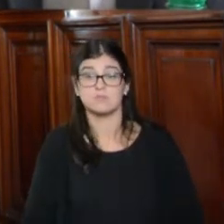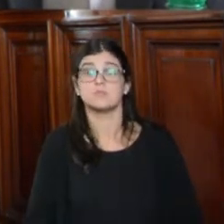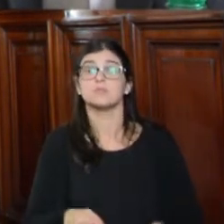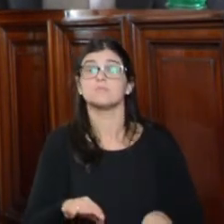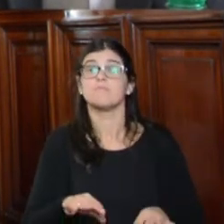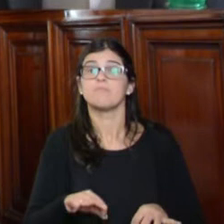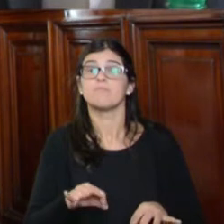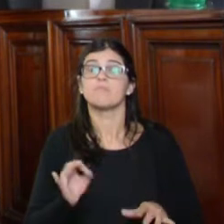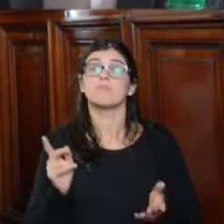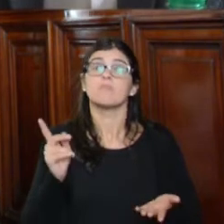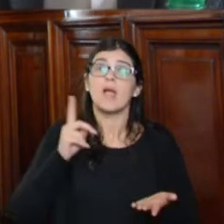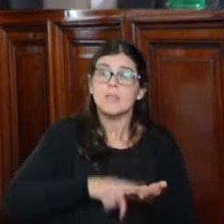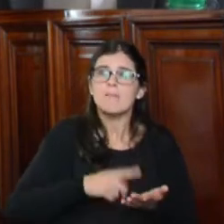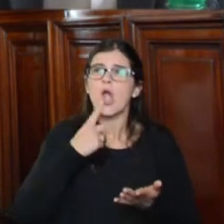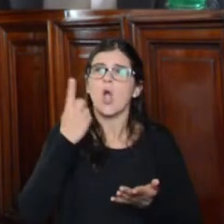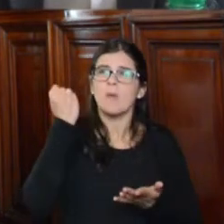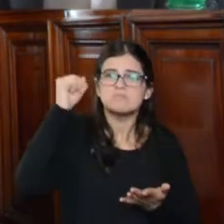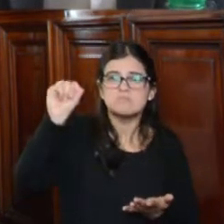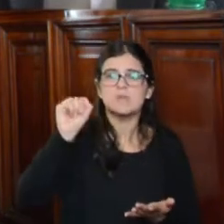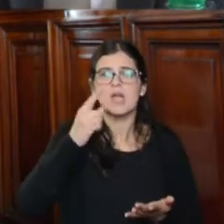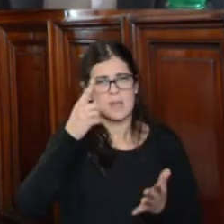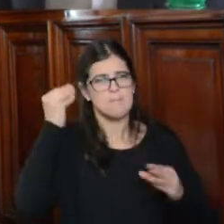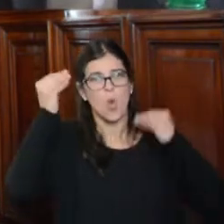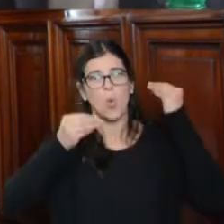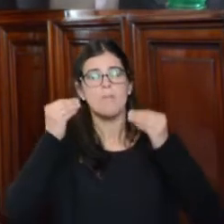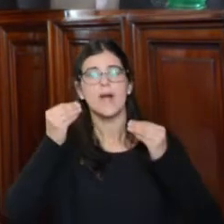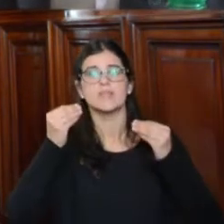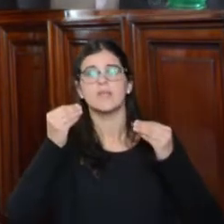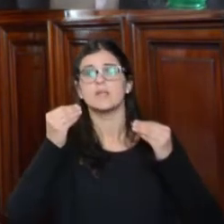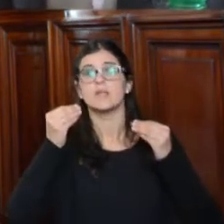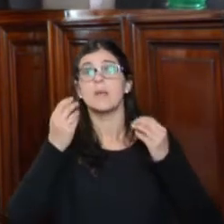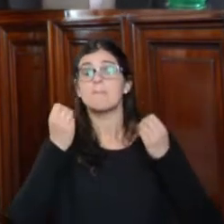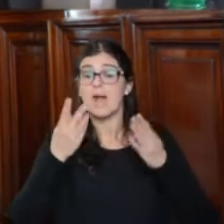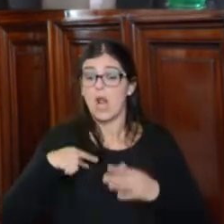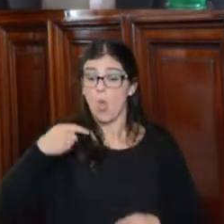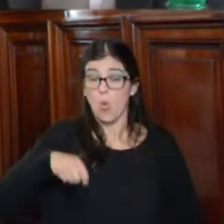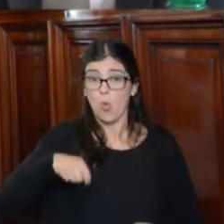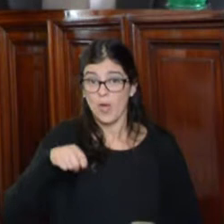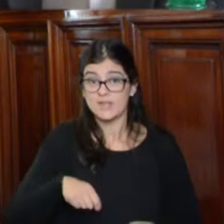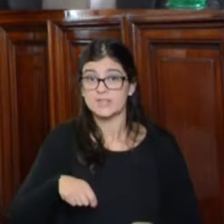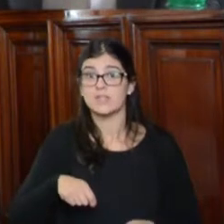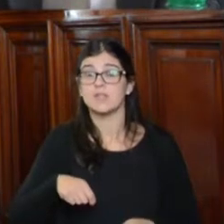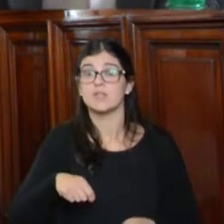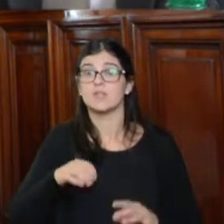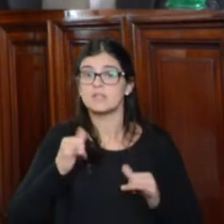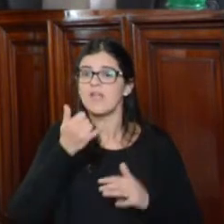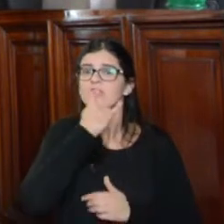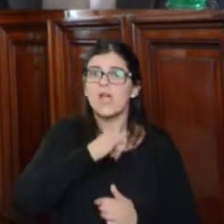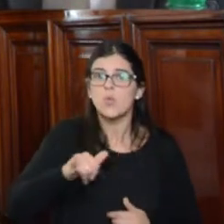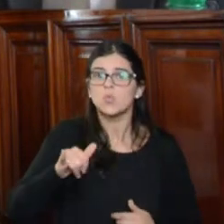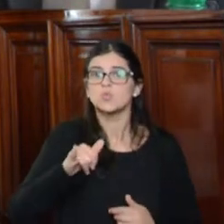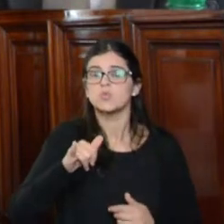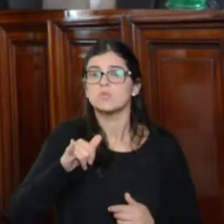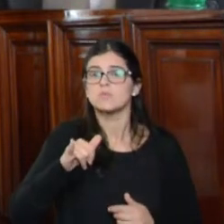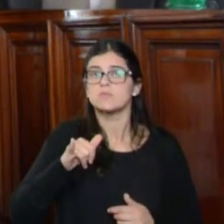es agraviante y preocupante para los jueces que han sido denunciados por juicio,